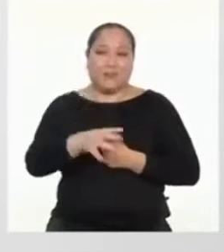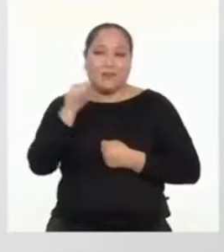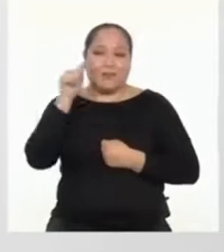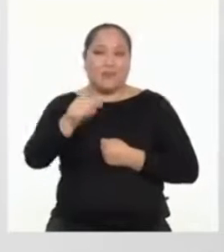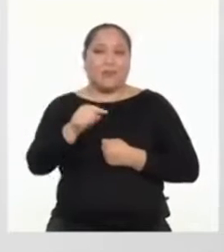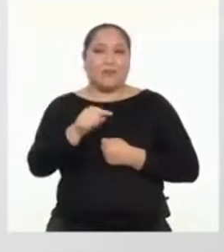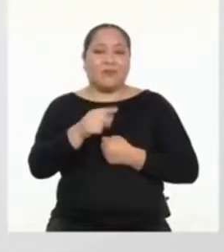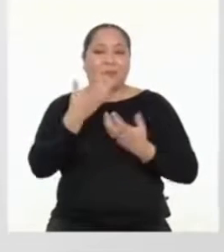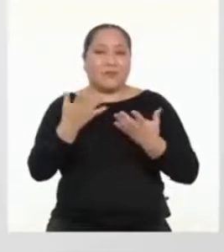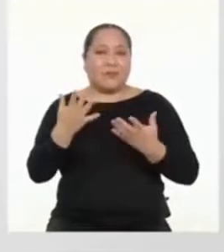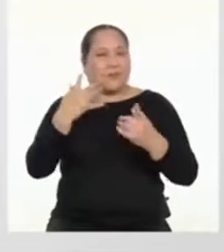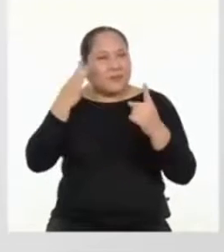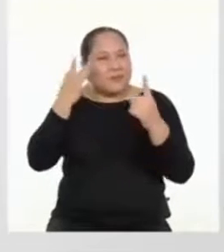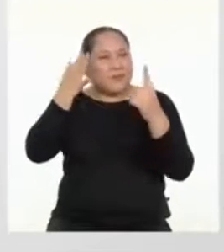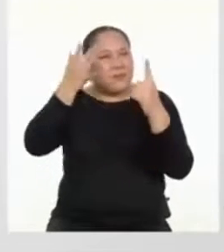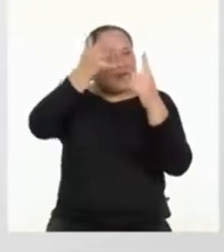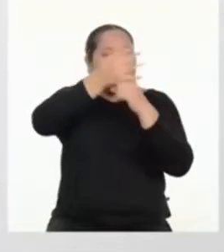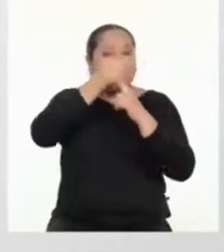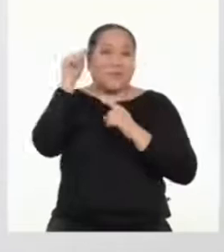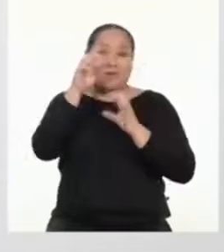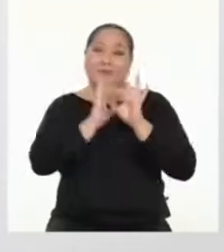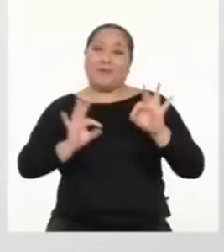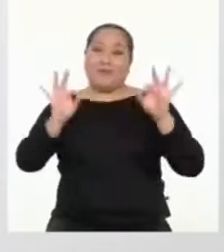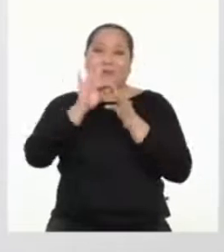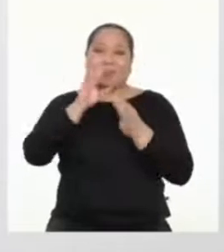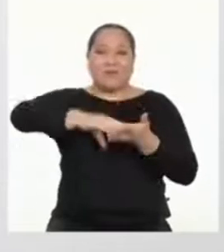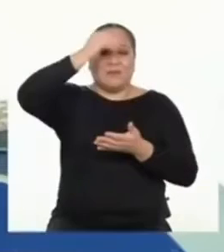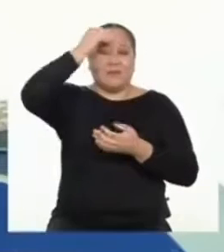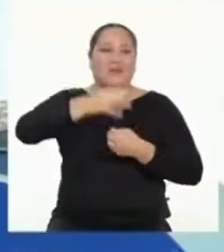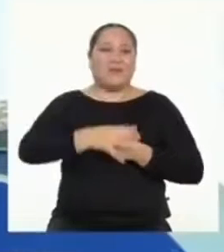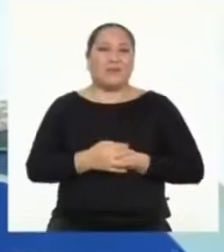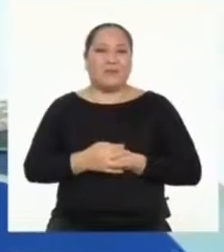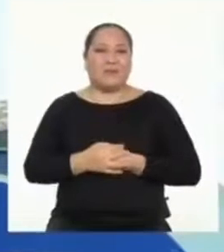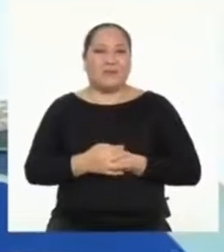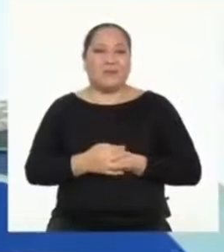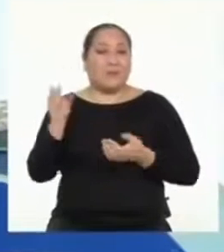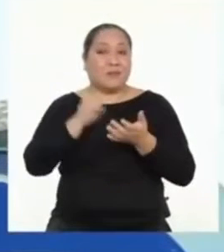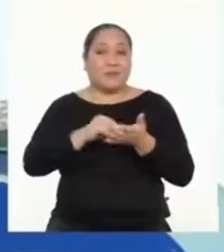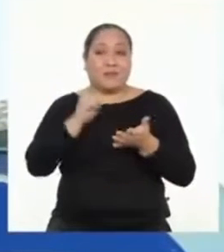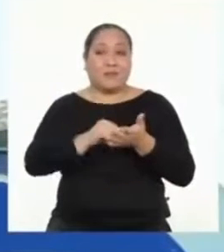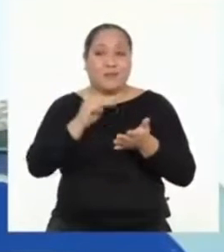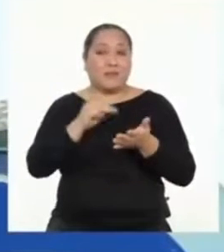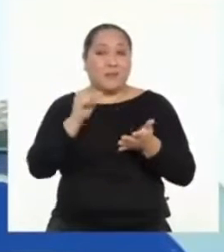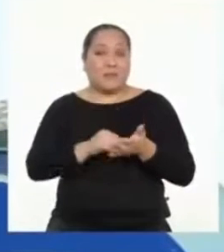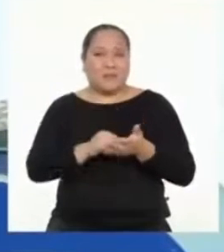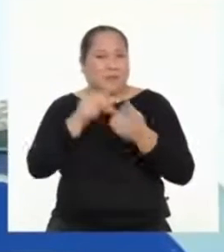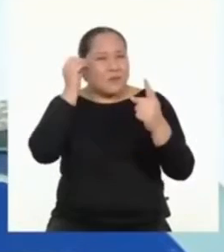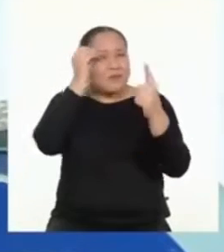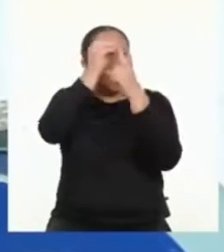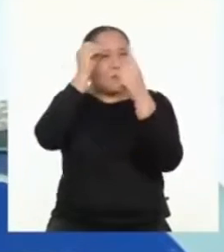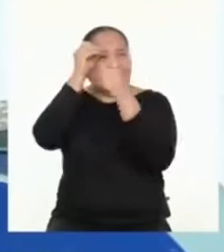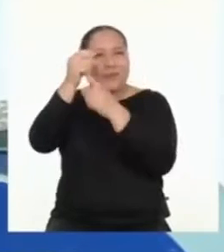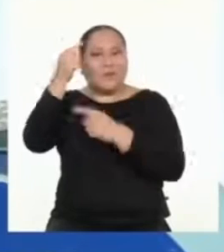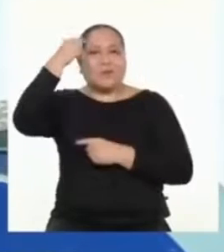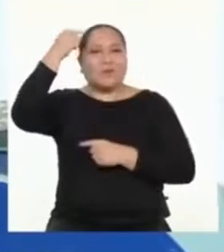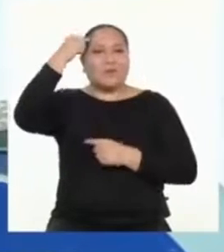retos son motivadores. Por eso son tan importantes para el aprendizaje. A más retos, nuestro cerebro permite